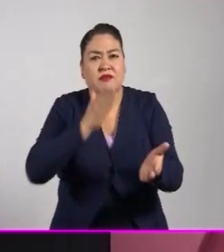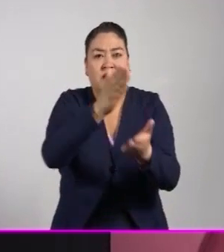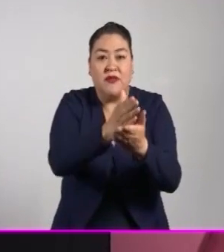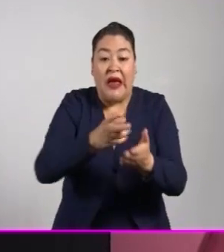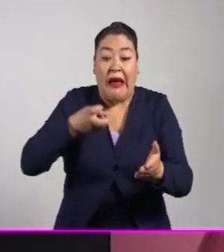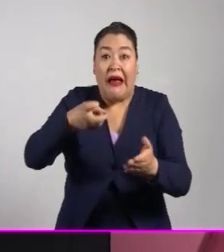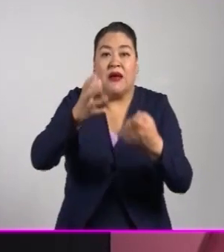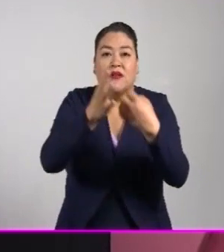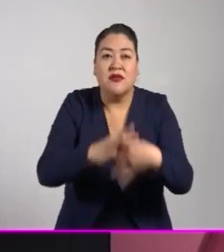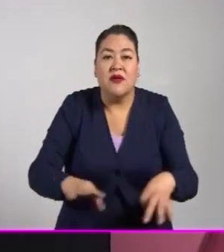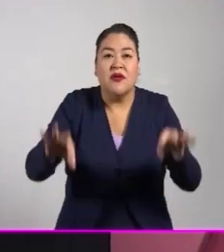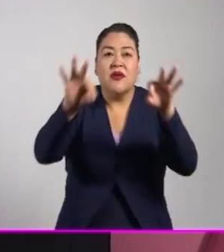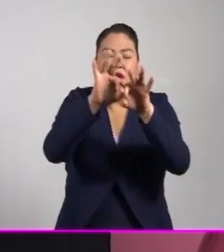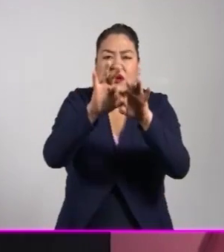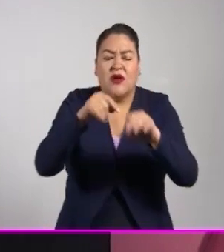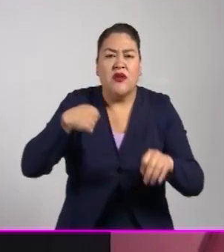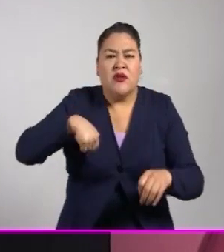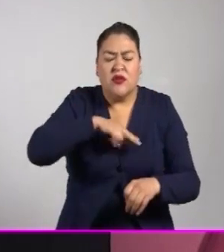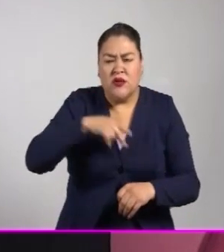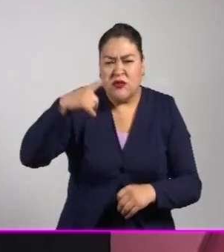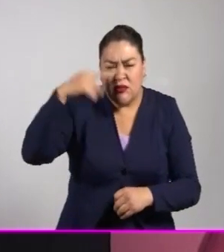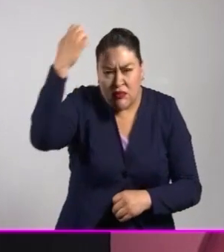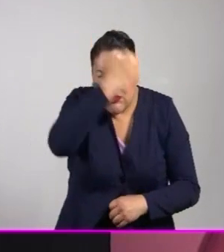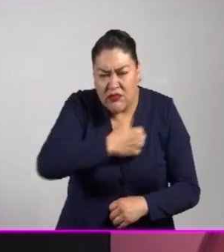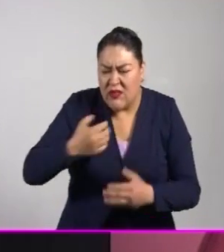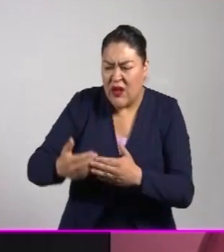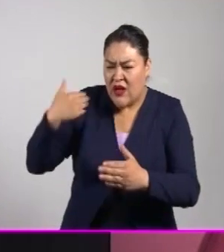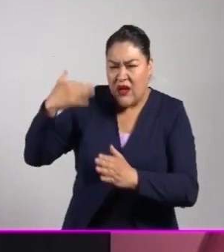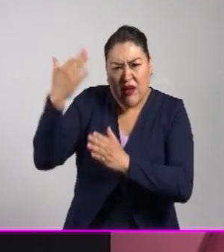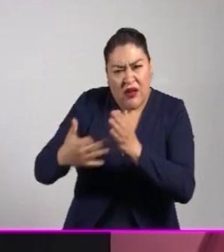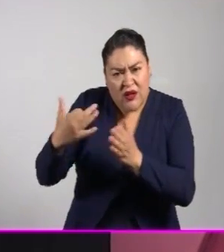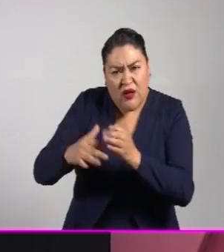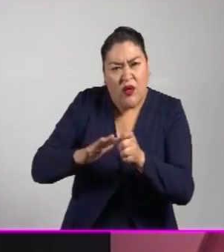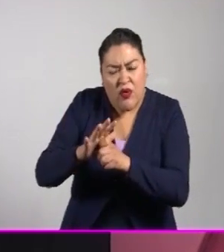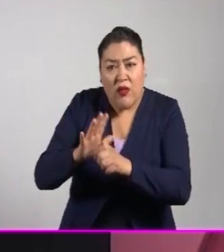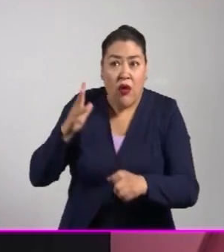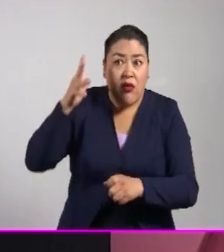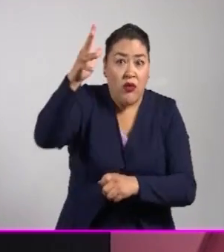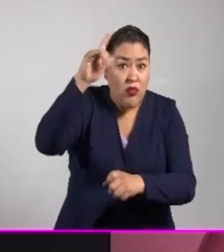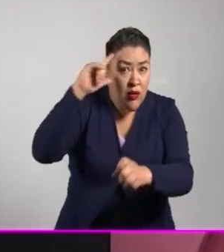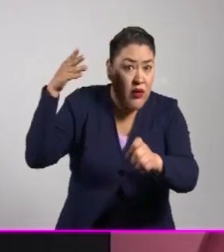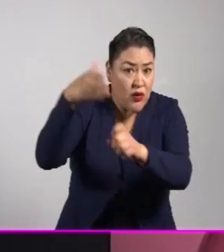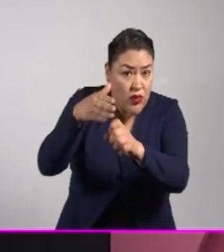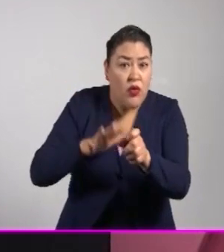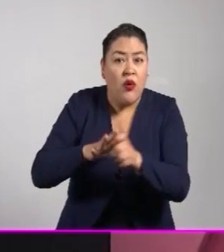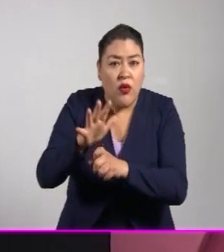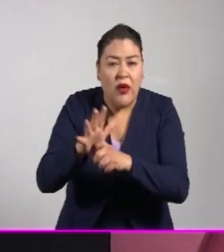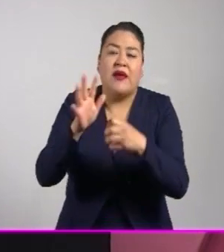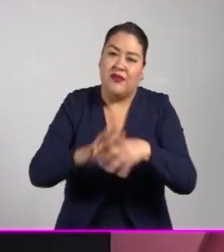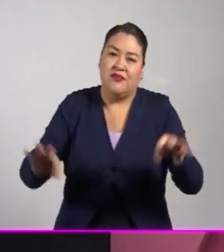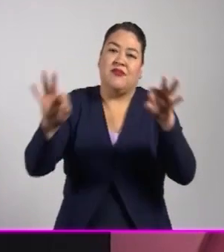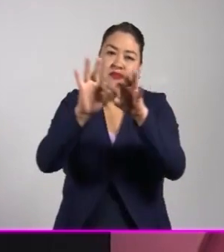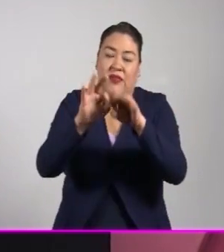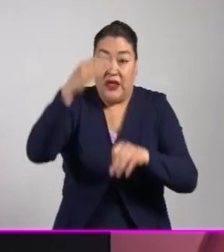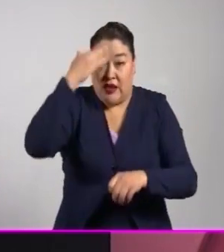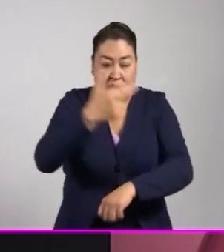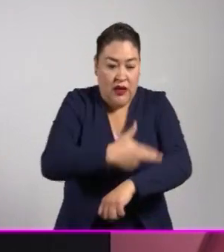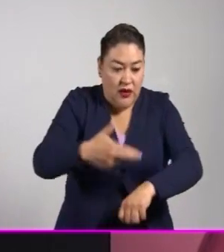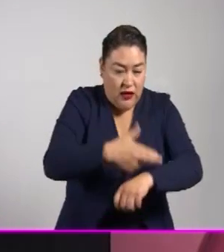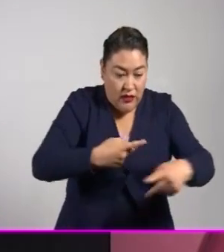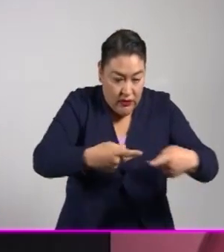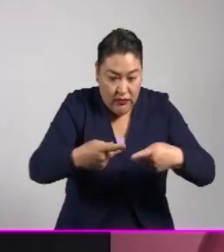momento clave para evaluar los pendientes y para definir los caminos hacia adelante. Durante el periodo electoral, es indispensable